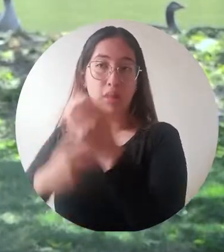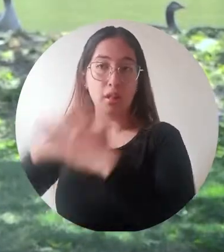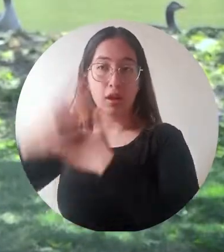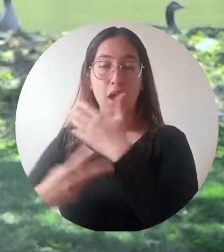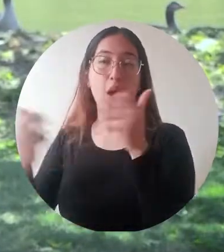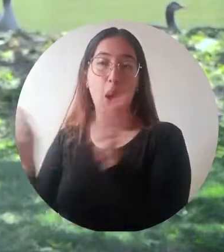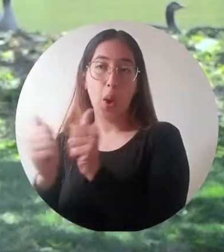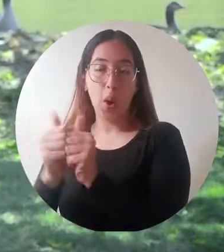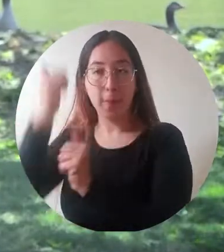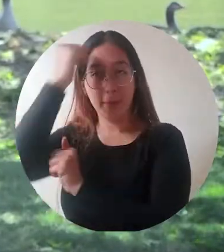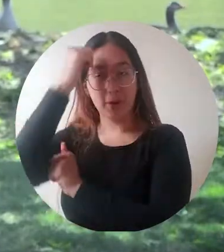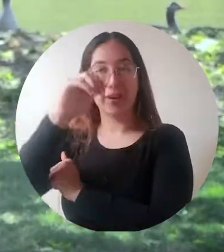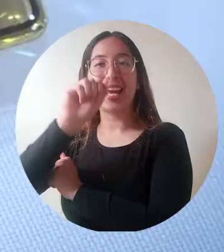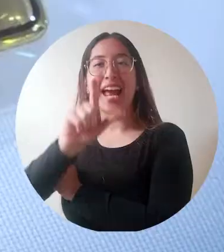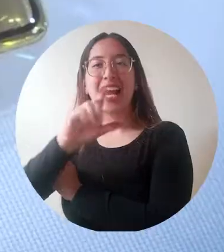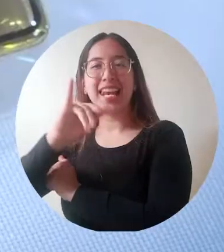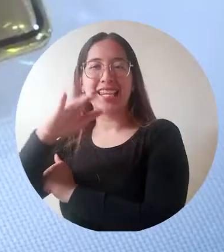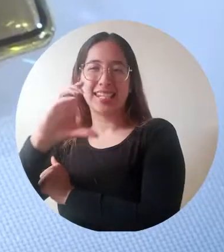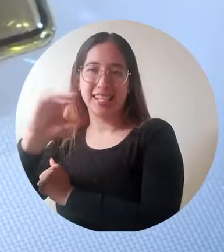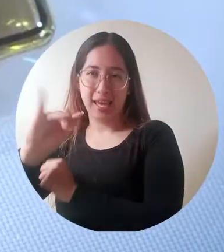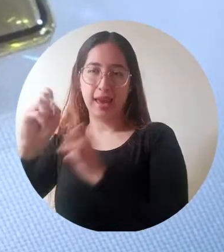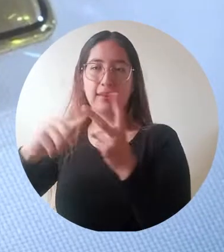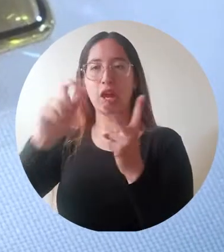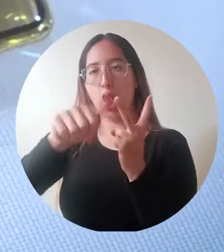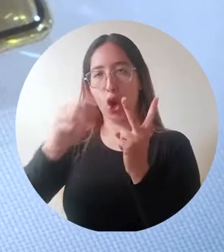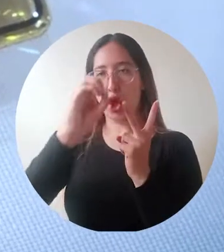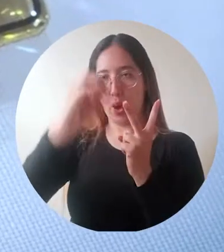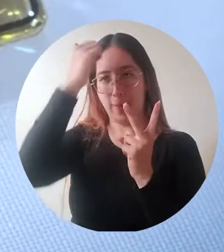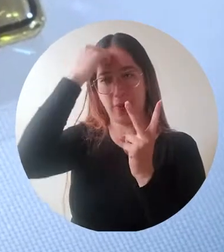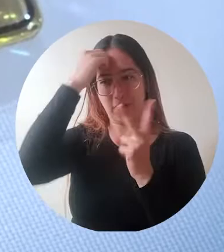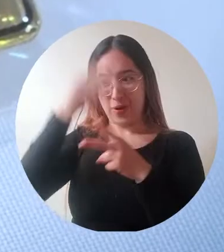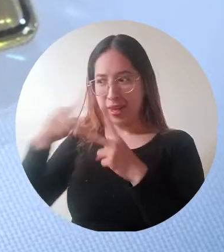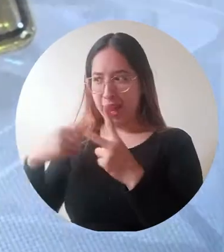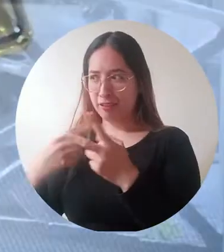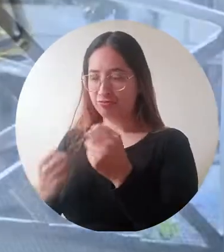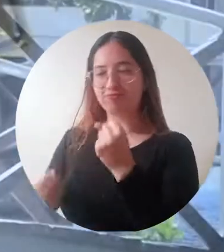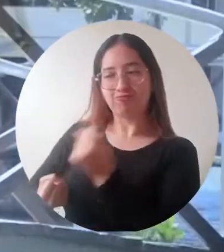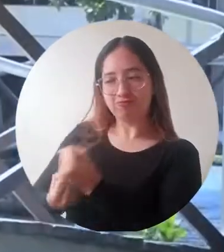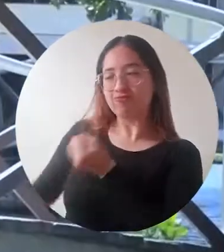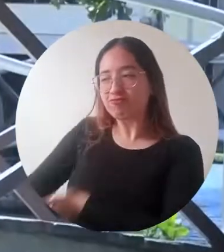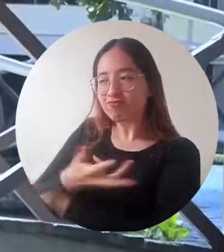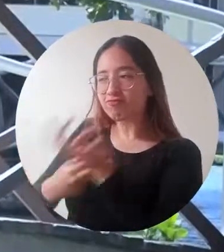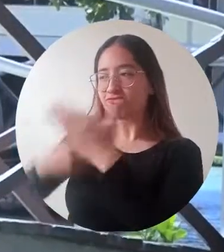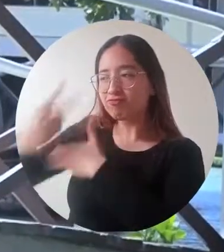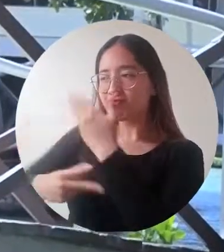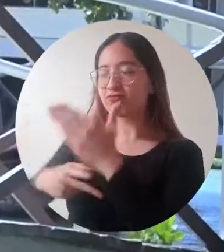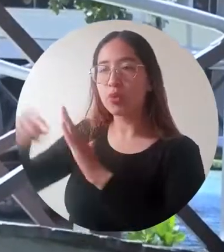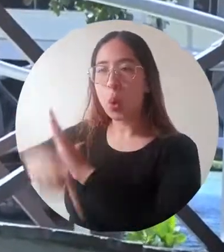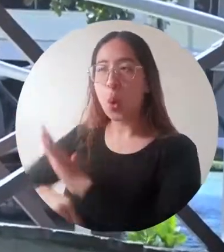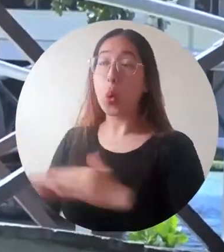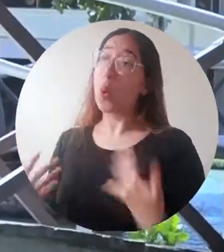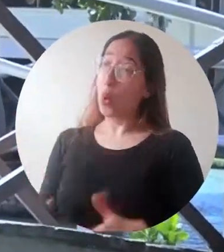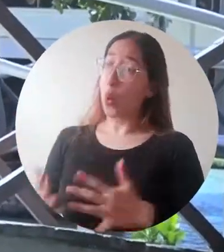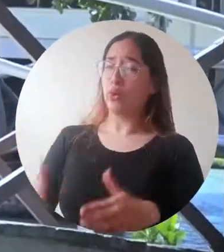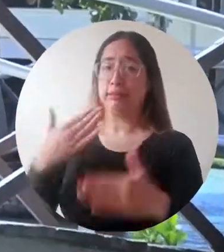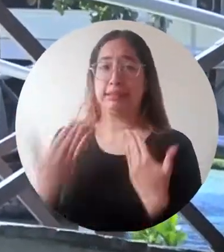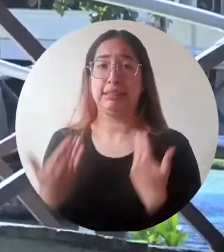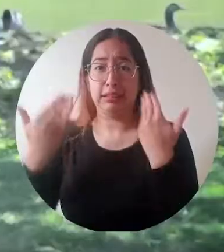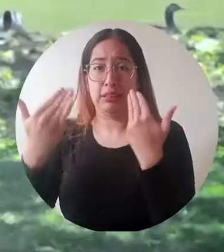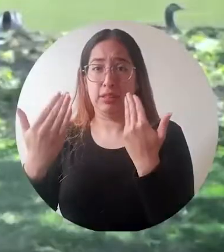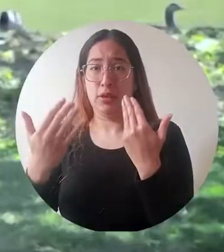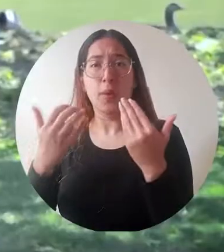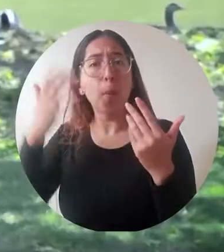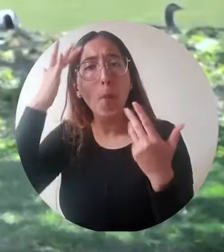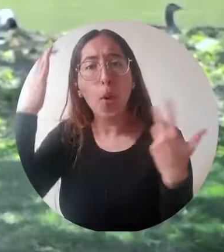con la profesora Lidice Álvarez y Alexander Salazar. Y desde ahí, pues, mi vida cambió, ¿no? Porque hay una estabilidad económica, hay una